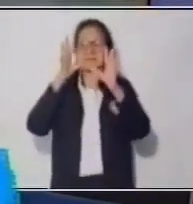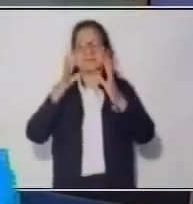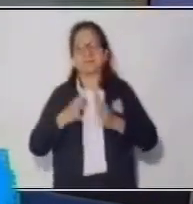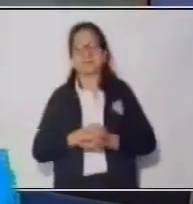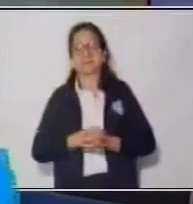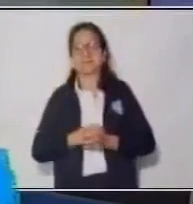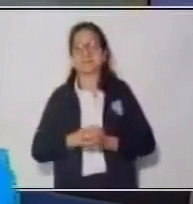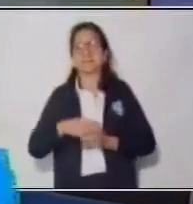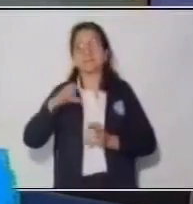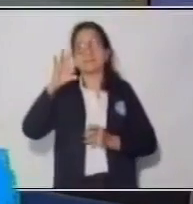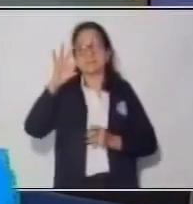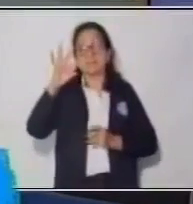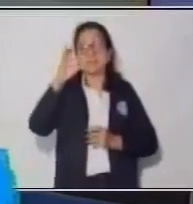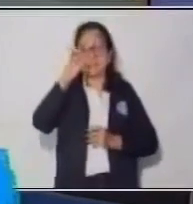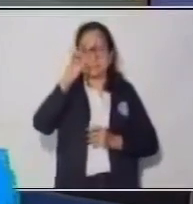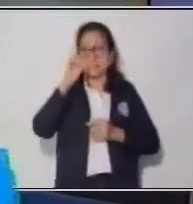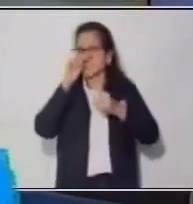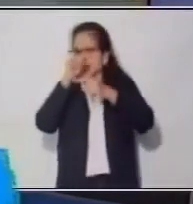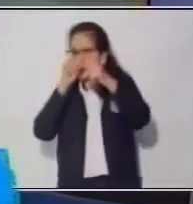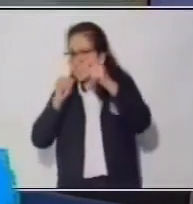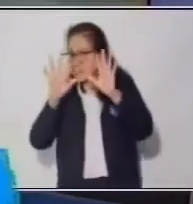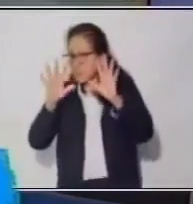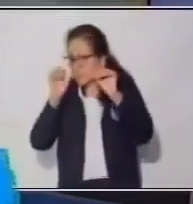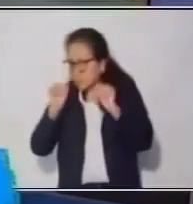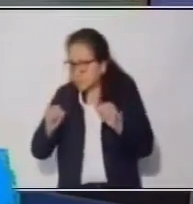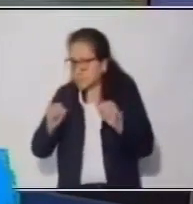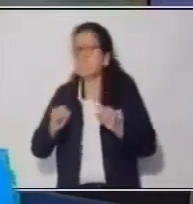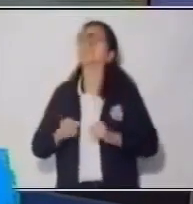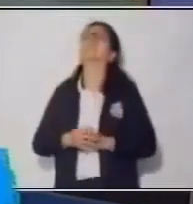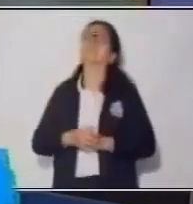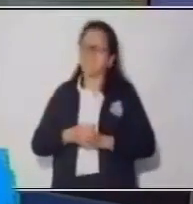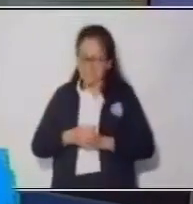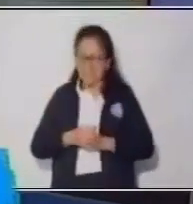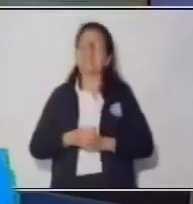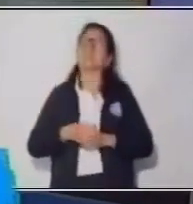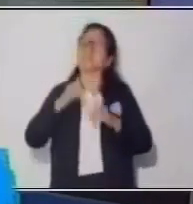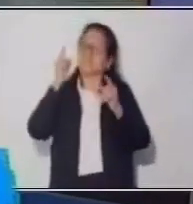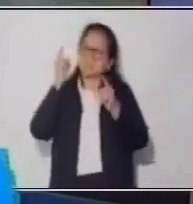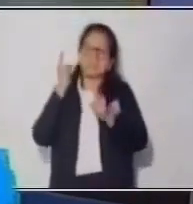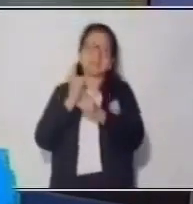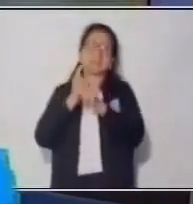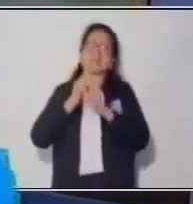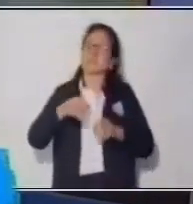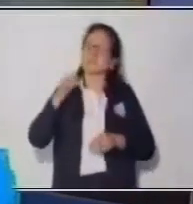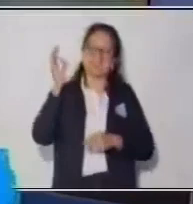¿El 30 es divisible dentro de 10? Sí. Excelente.